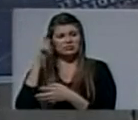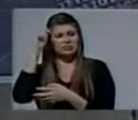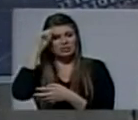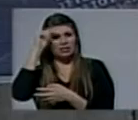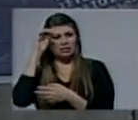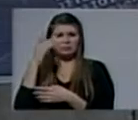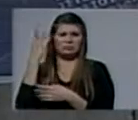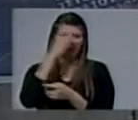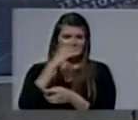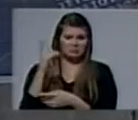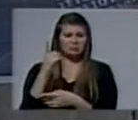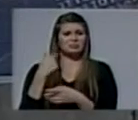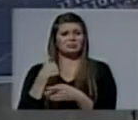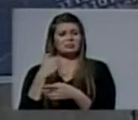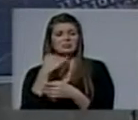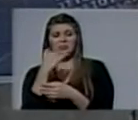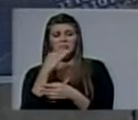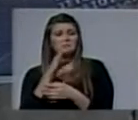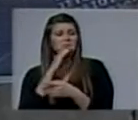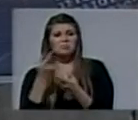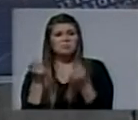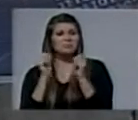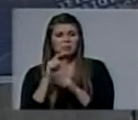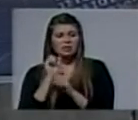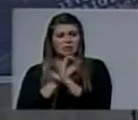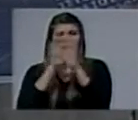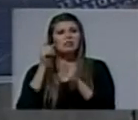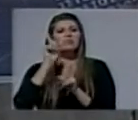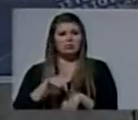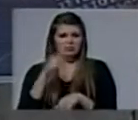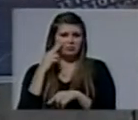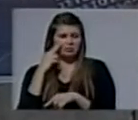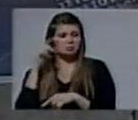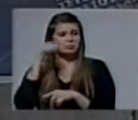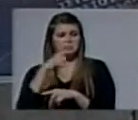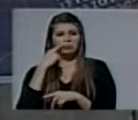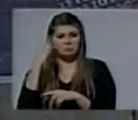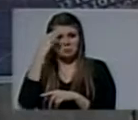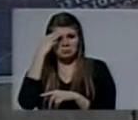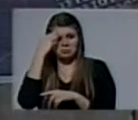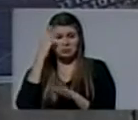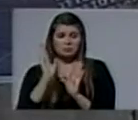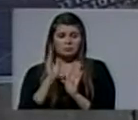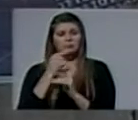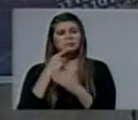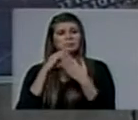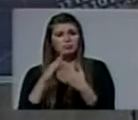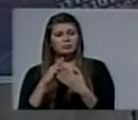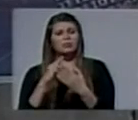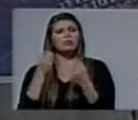Mi interlocutor no podía especificar con más detalles la enfermedad de la que padecía este señor.